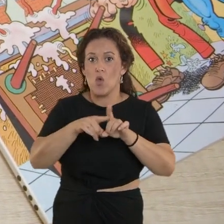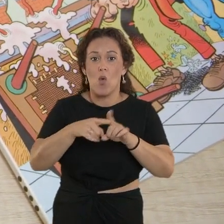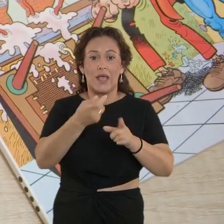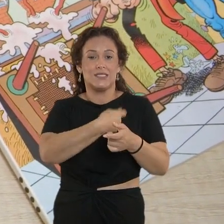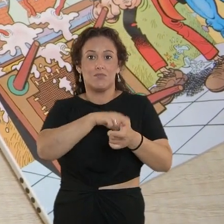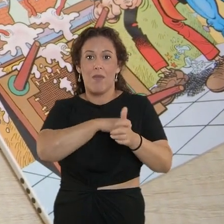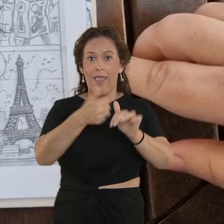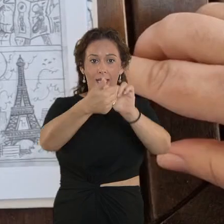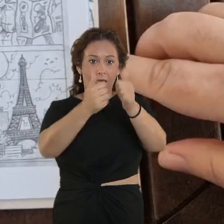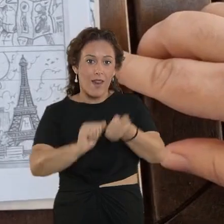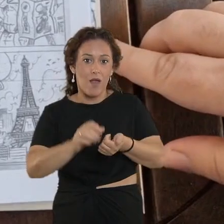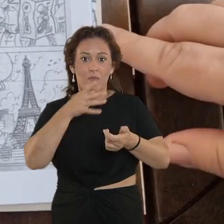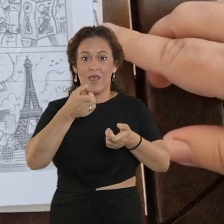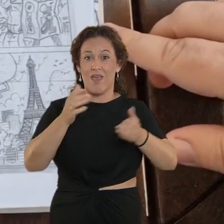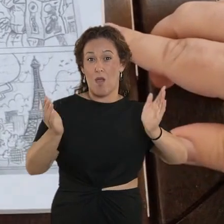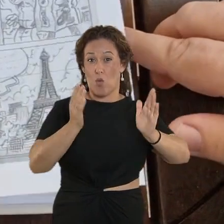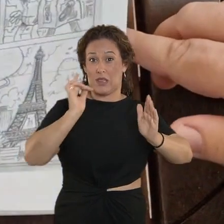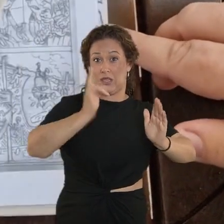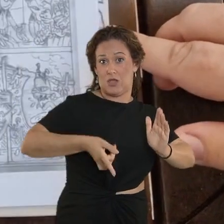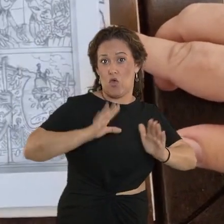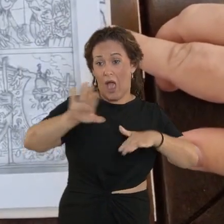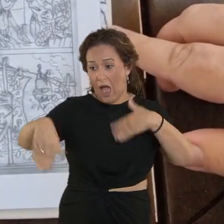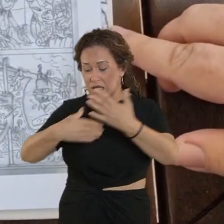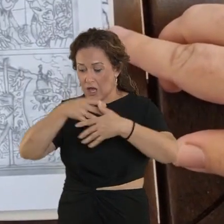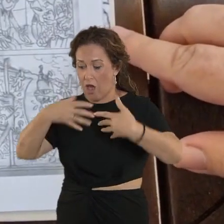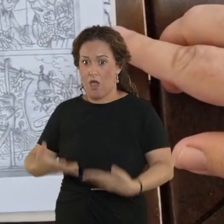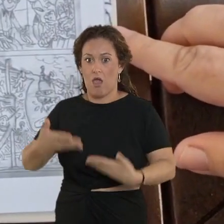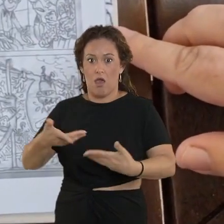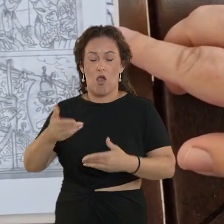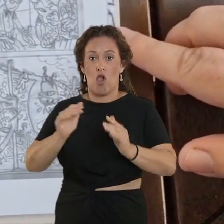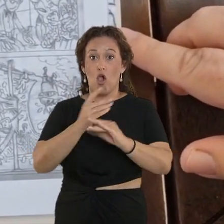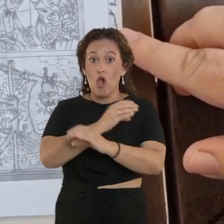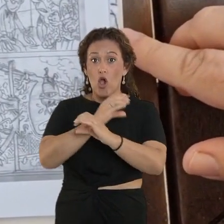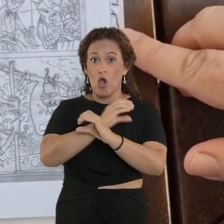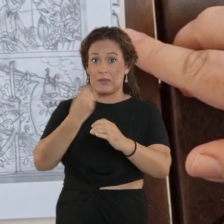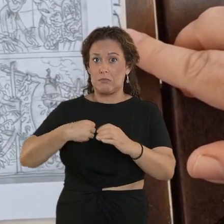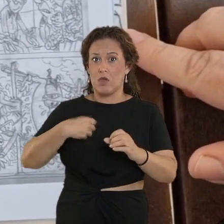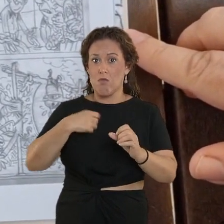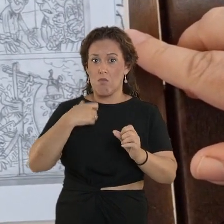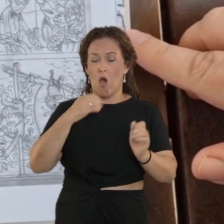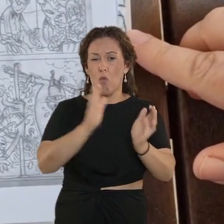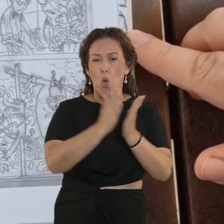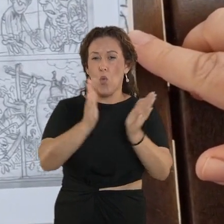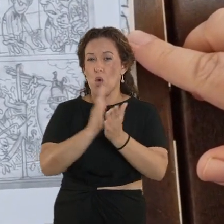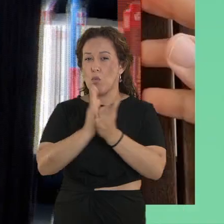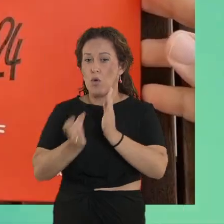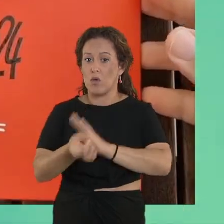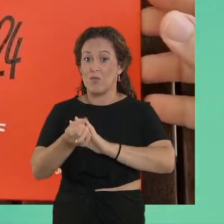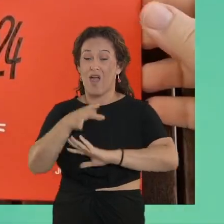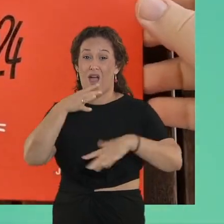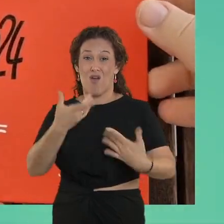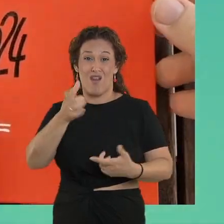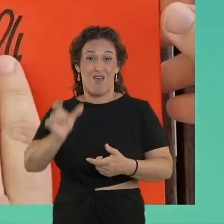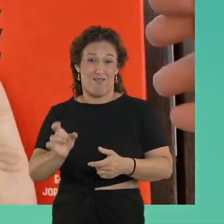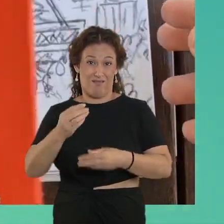retrato de la España que va desde la España de la dictadura hasta la modernidad y nos ha acompañado a lo largo de muchísimos títulos. Con lo cual, su